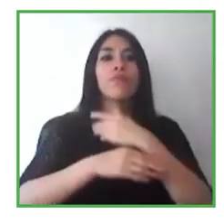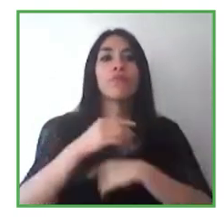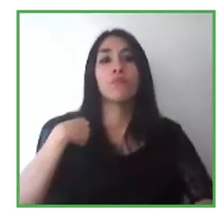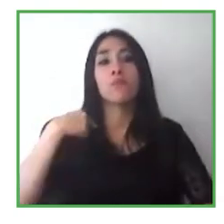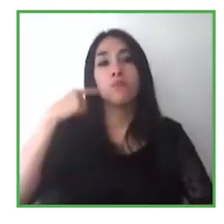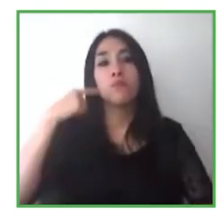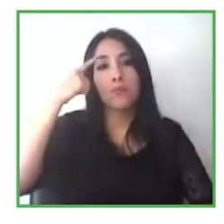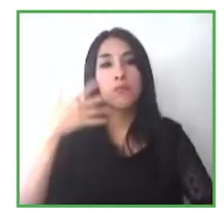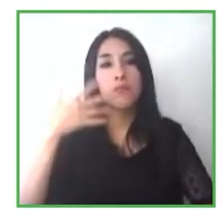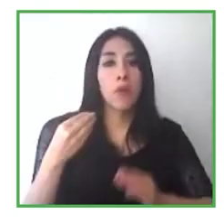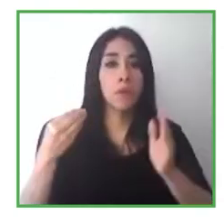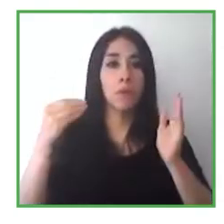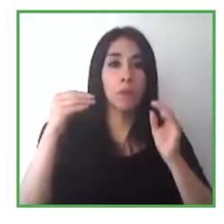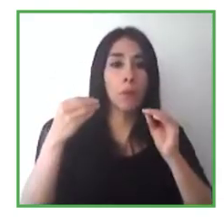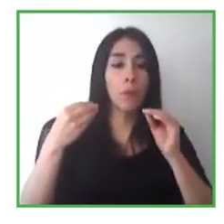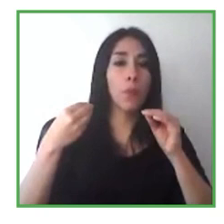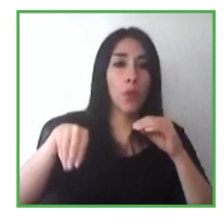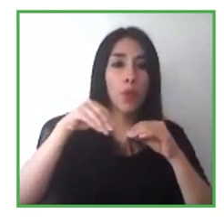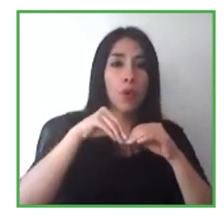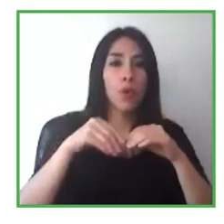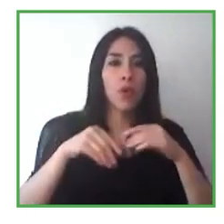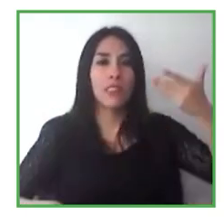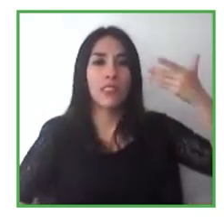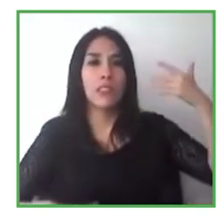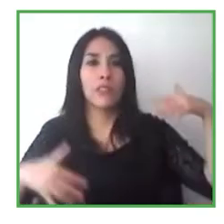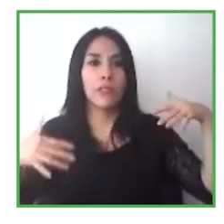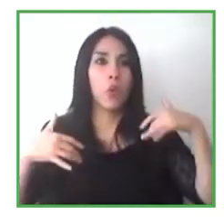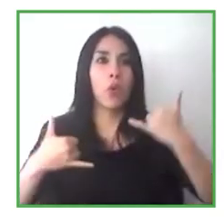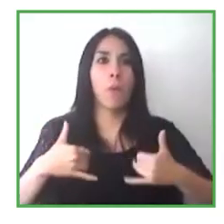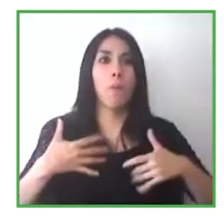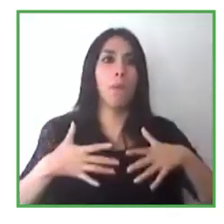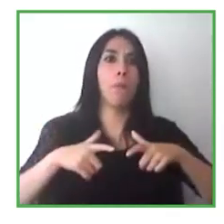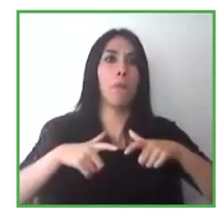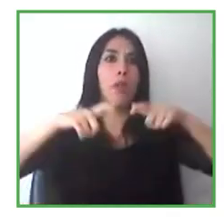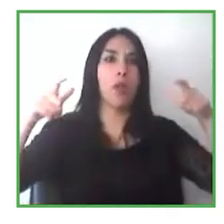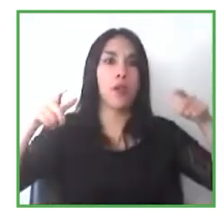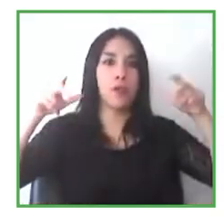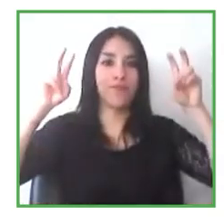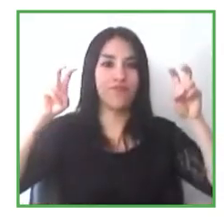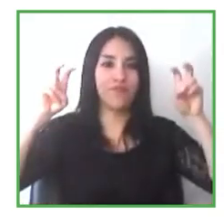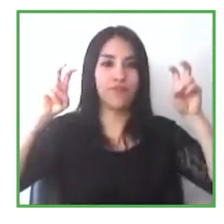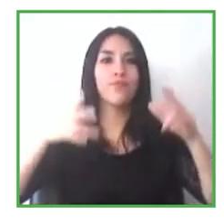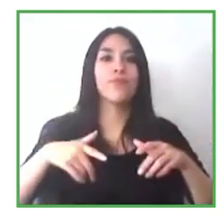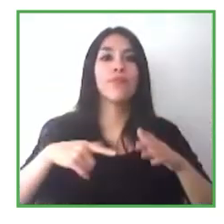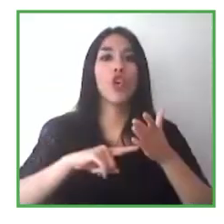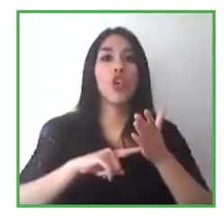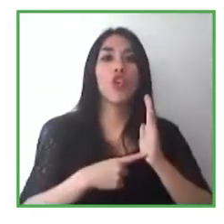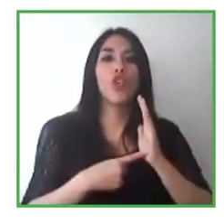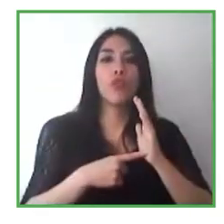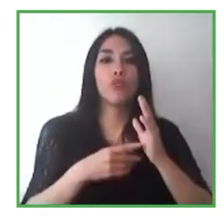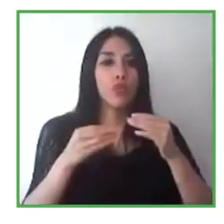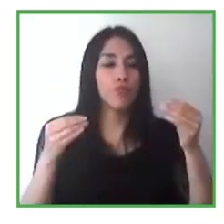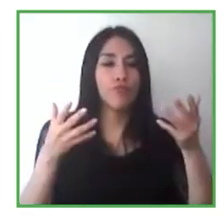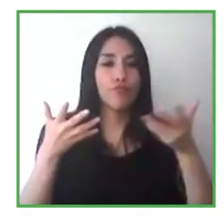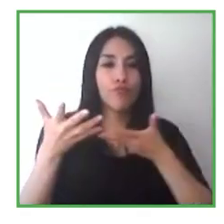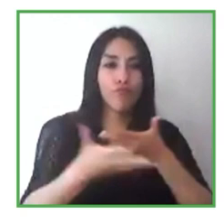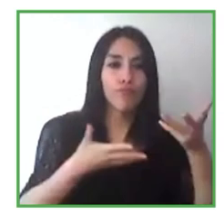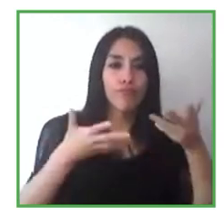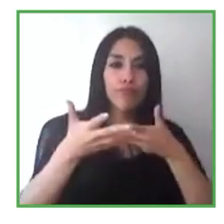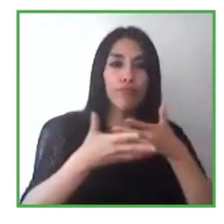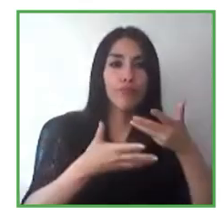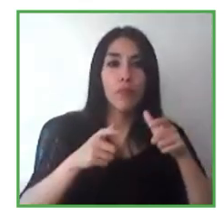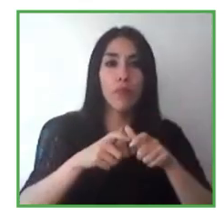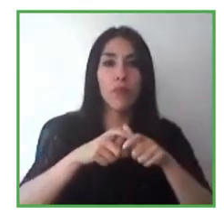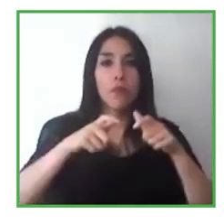en el TI, en el área de TI, mucha demanda y sabemos que estos son trabajos que puede hacer la persona con